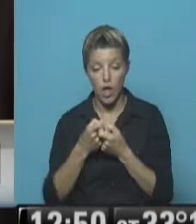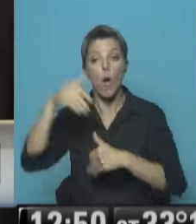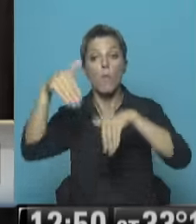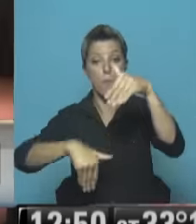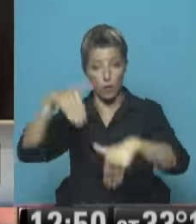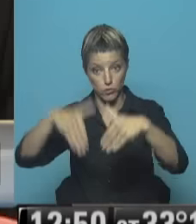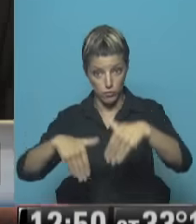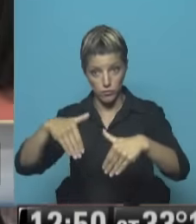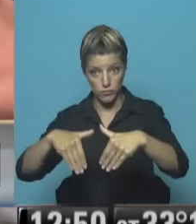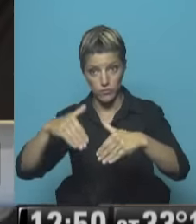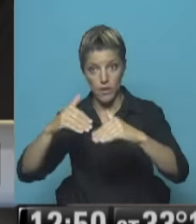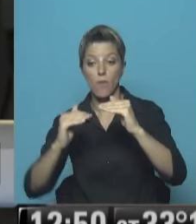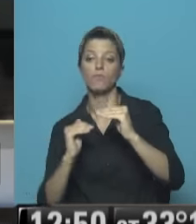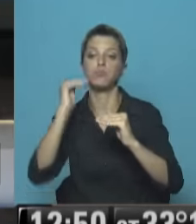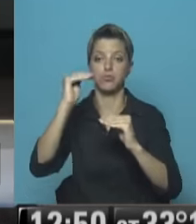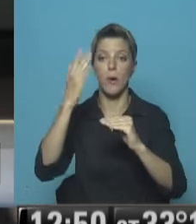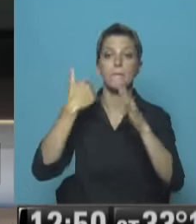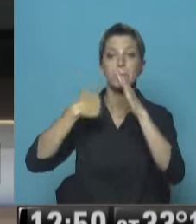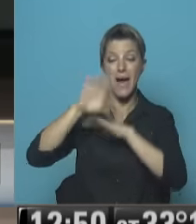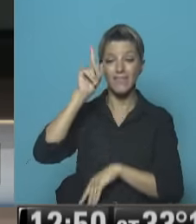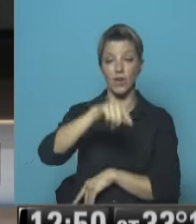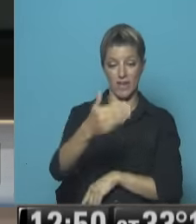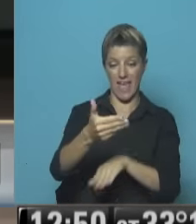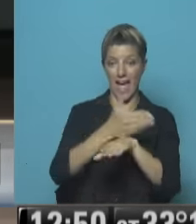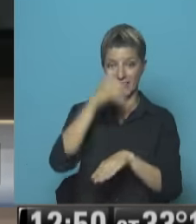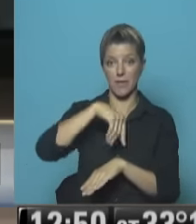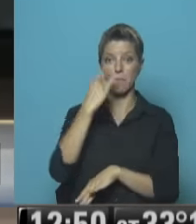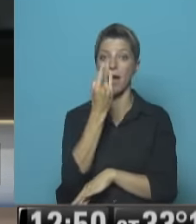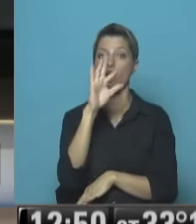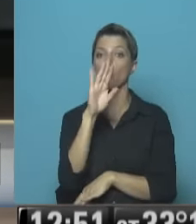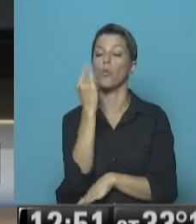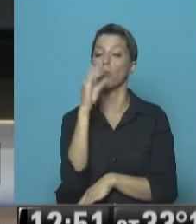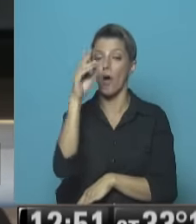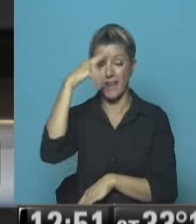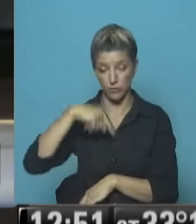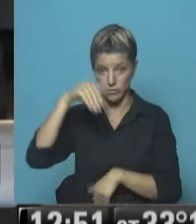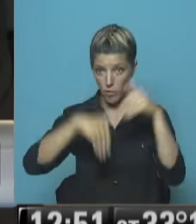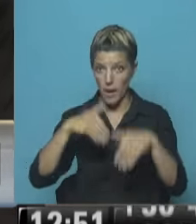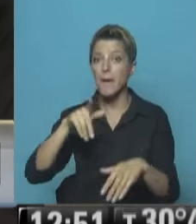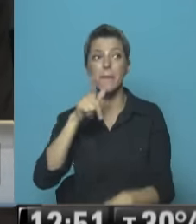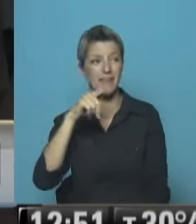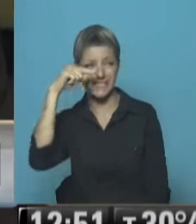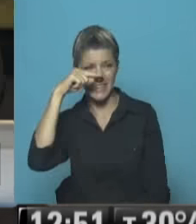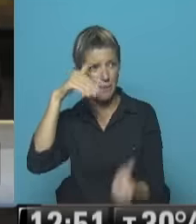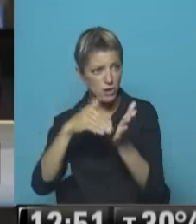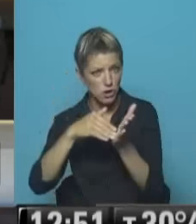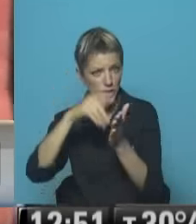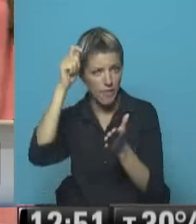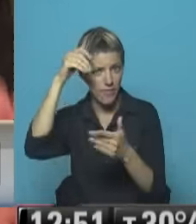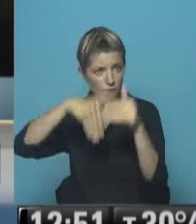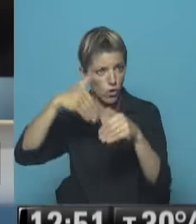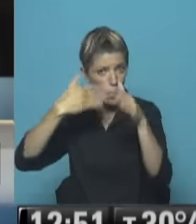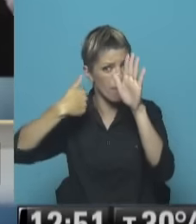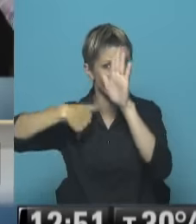votos Superior A la que sacó Maduro En las últimas elecciones Que creo que son Más de 7 millones de votos O sea